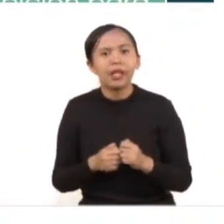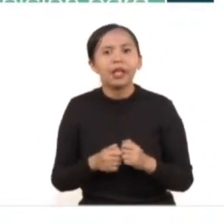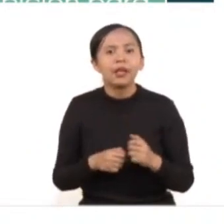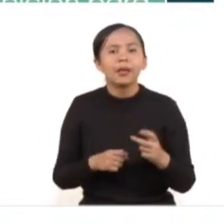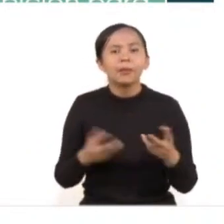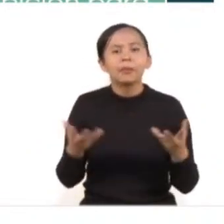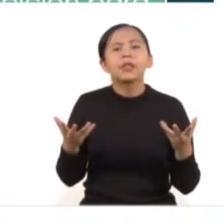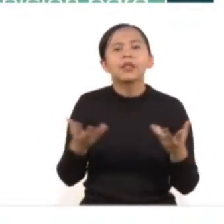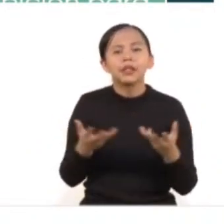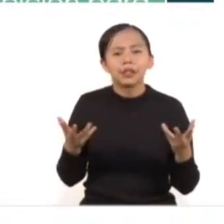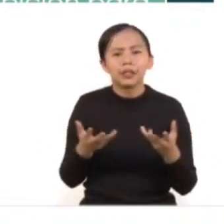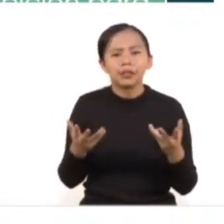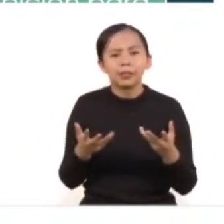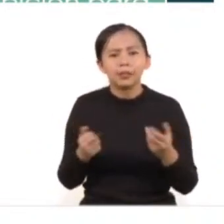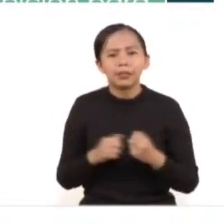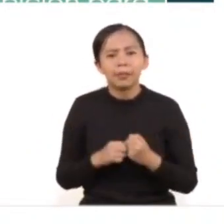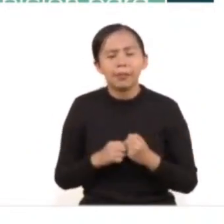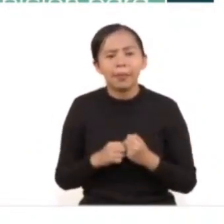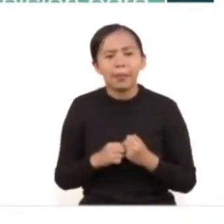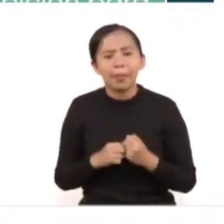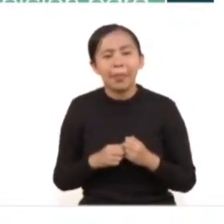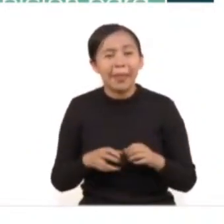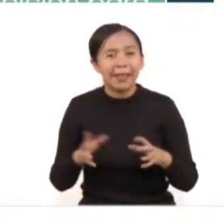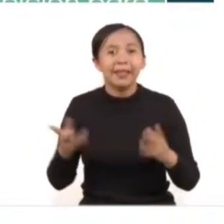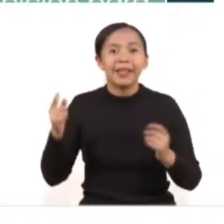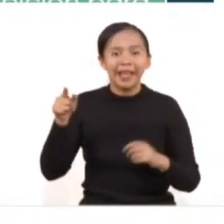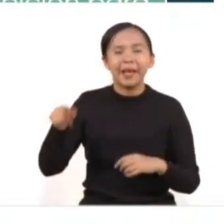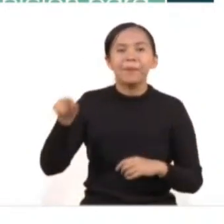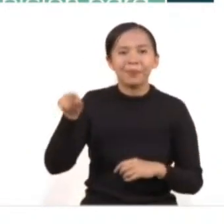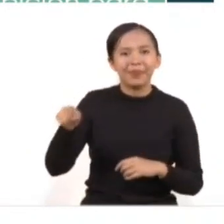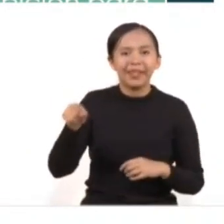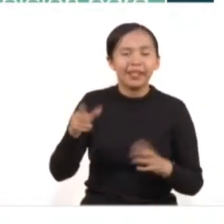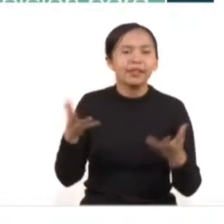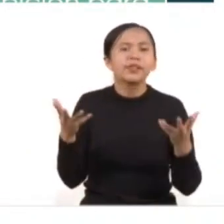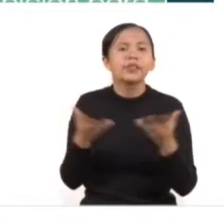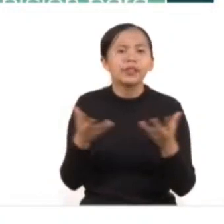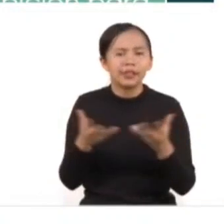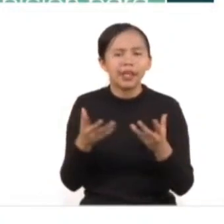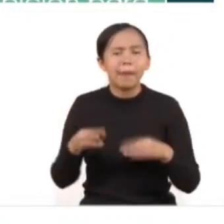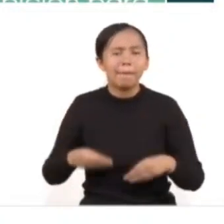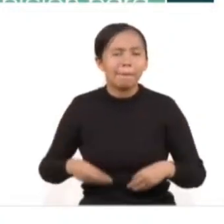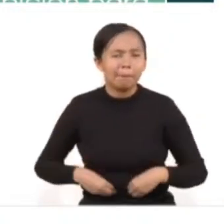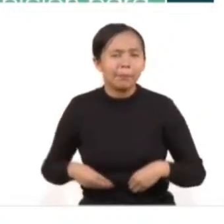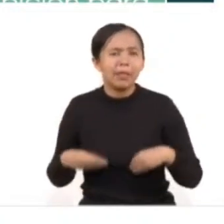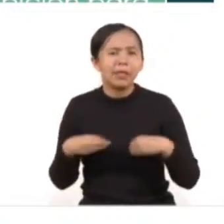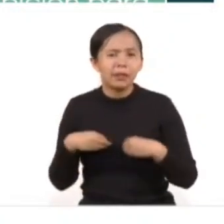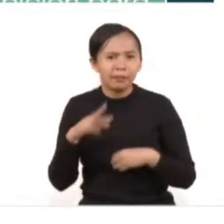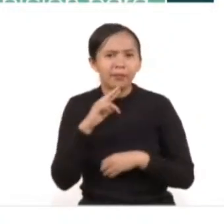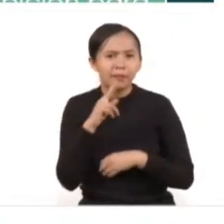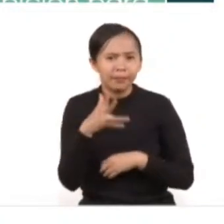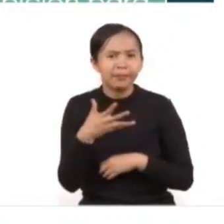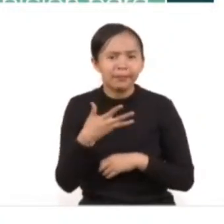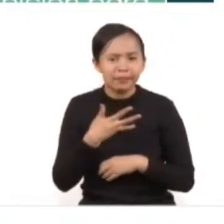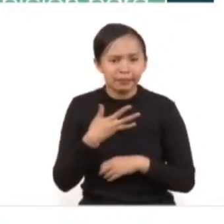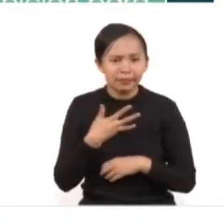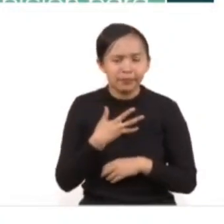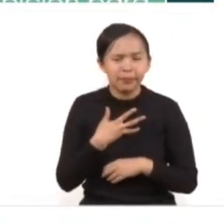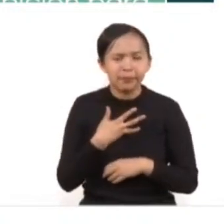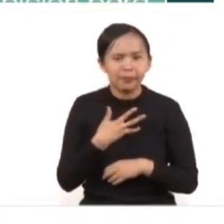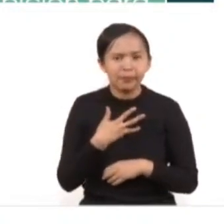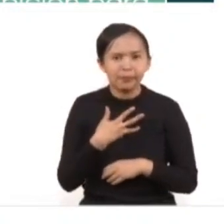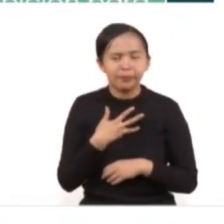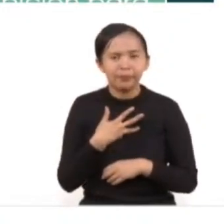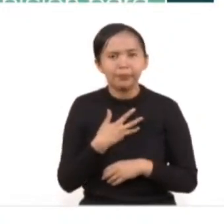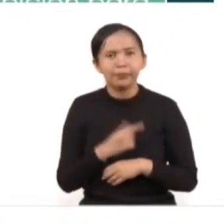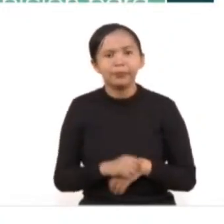fue y será trascendental para lograr que ellas alcancen una vida libre de violencia. En este